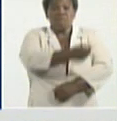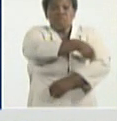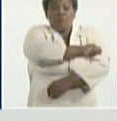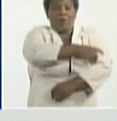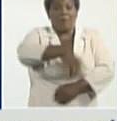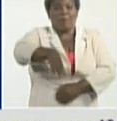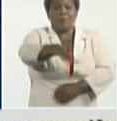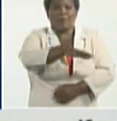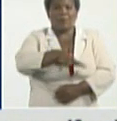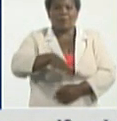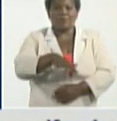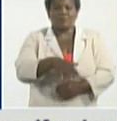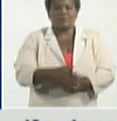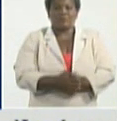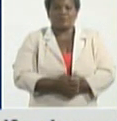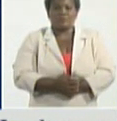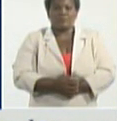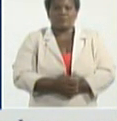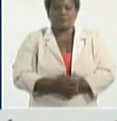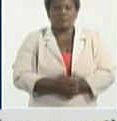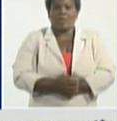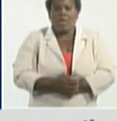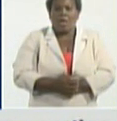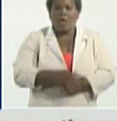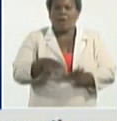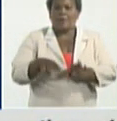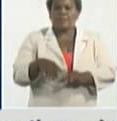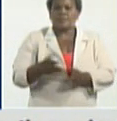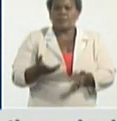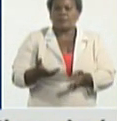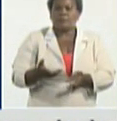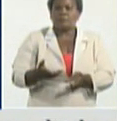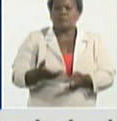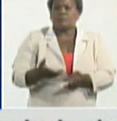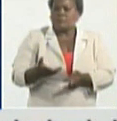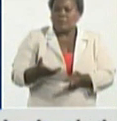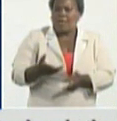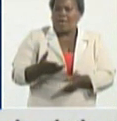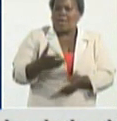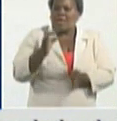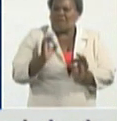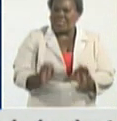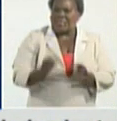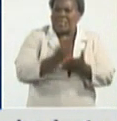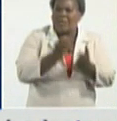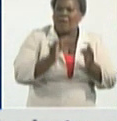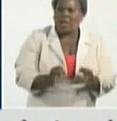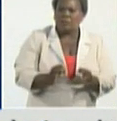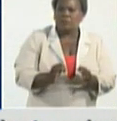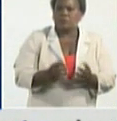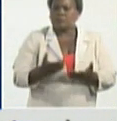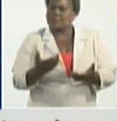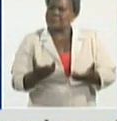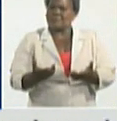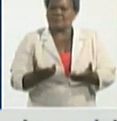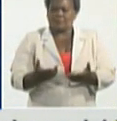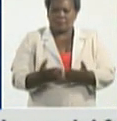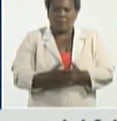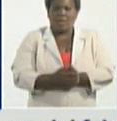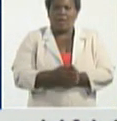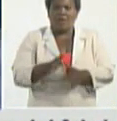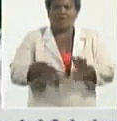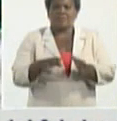y es que no está siendo efectiva esta vacunación es que esta intervención sanitaria